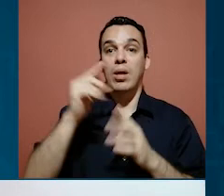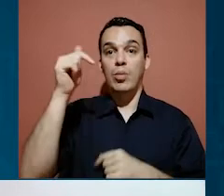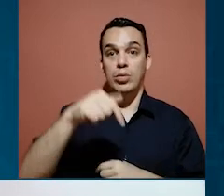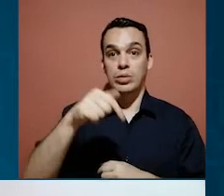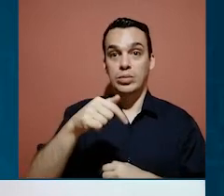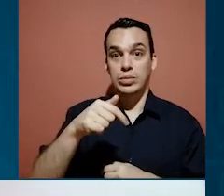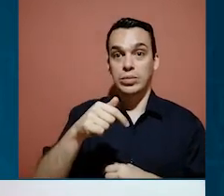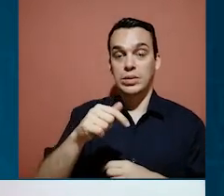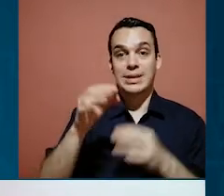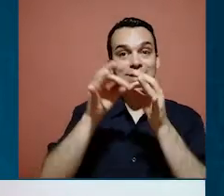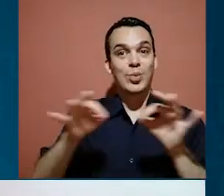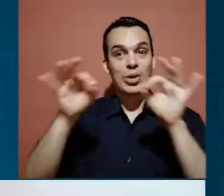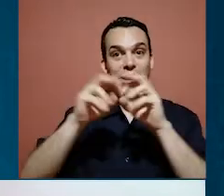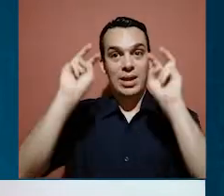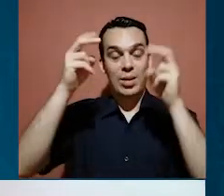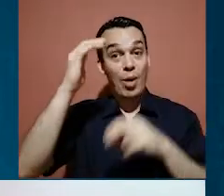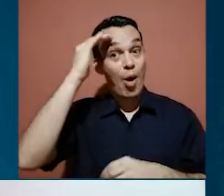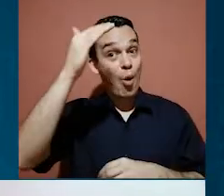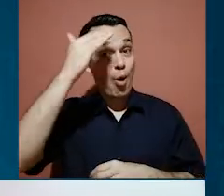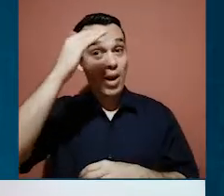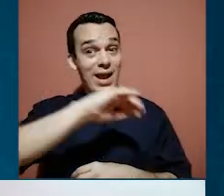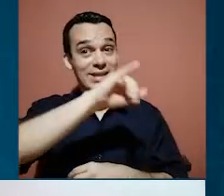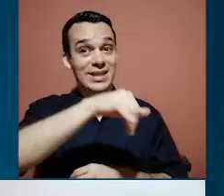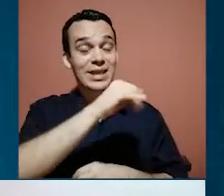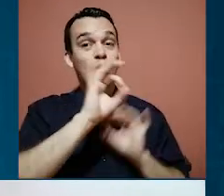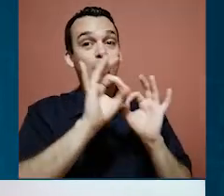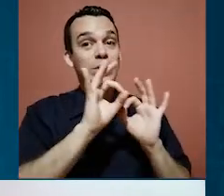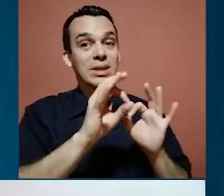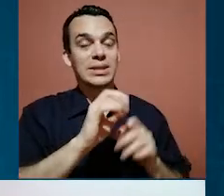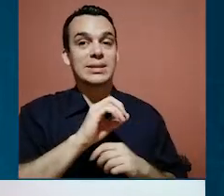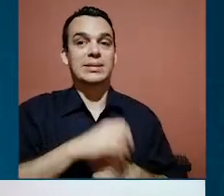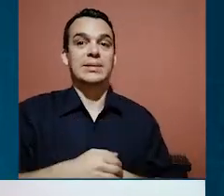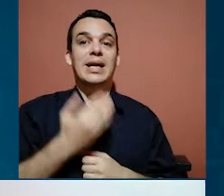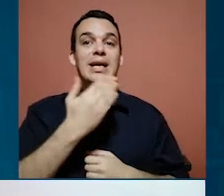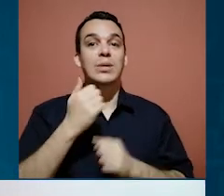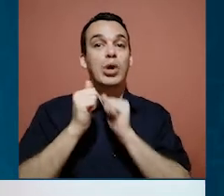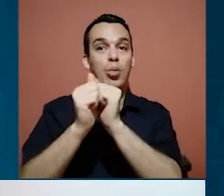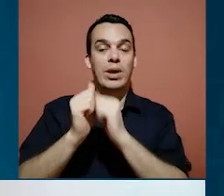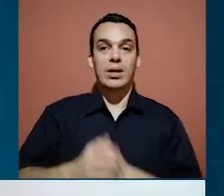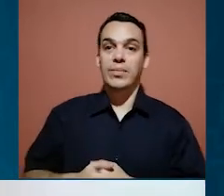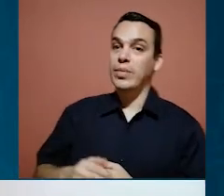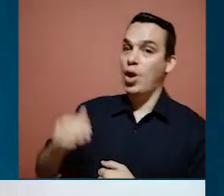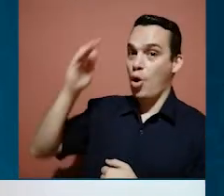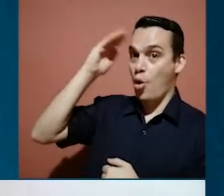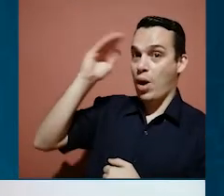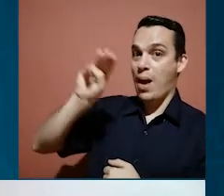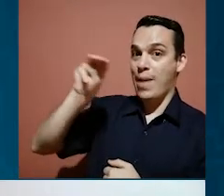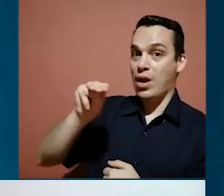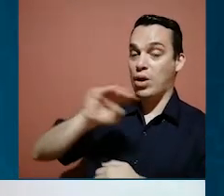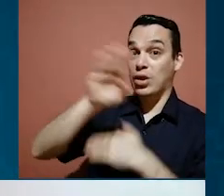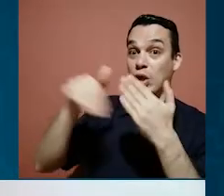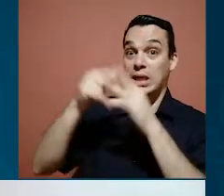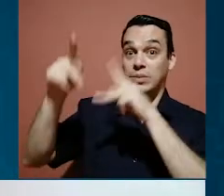estaremos conversando sobre este importante tema. Hola Jenny, muchas gracias por acompañarnos en Comunicados. Hola Marjorie y